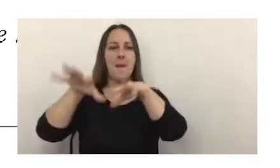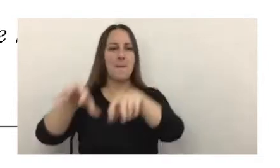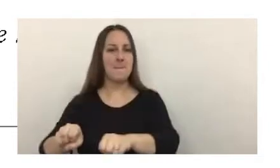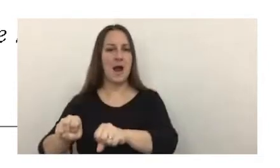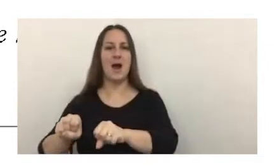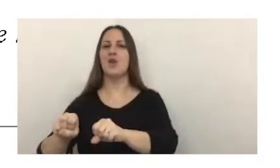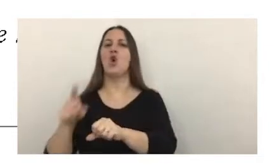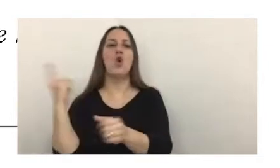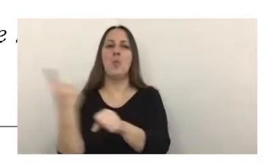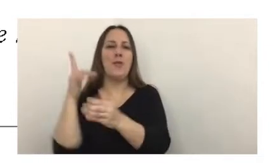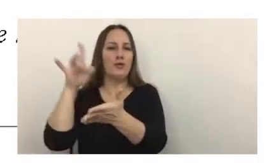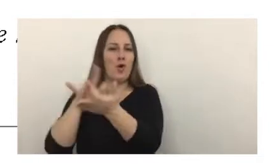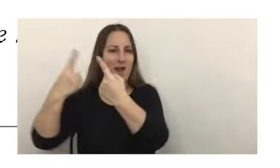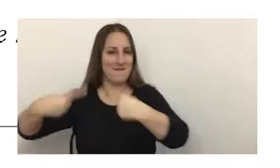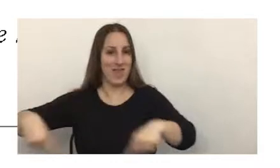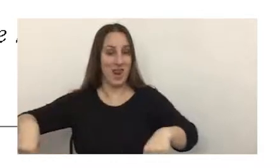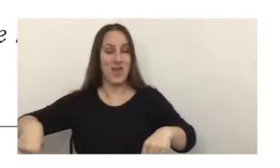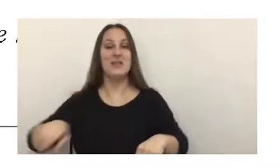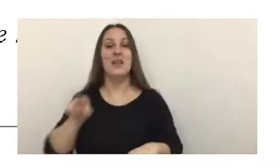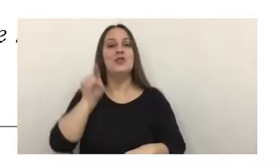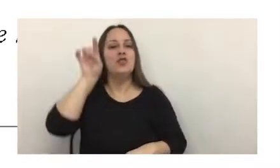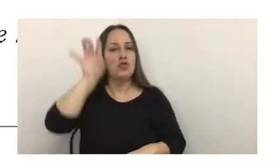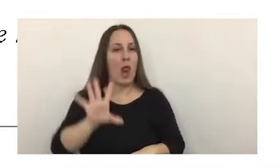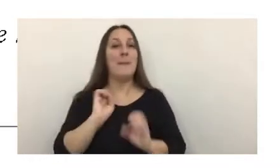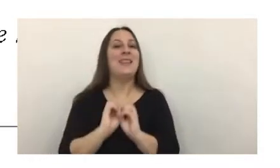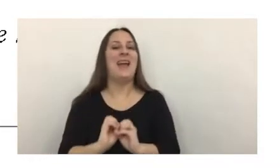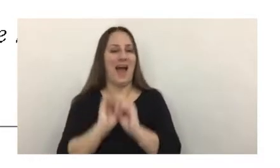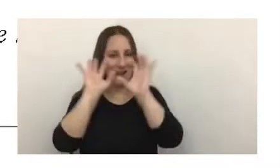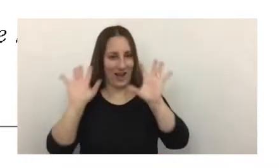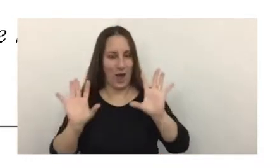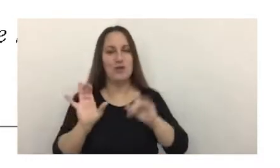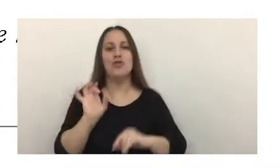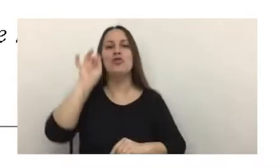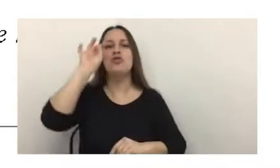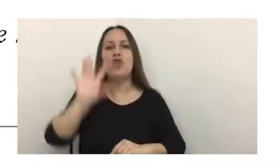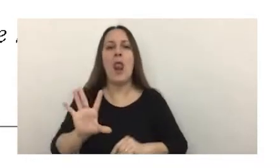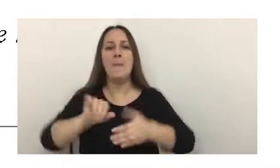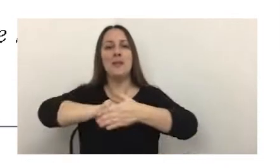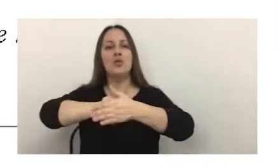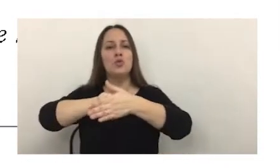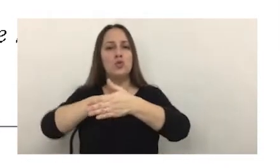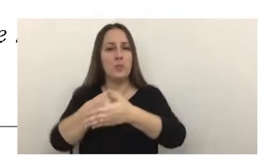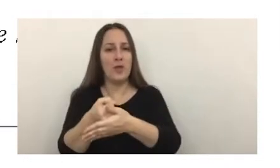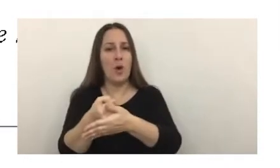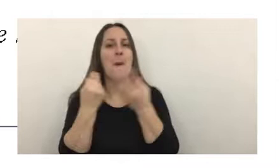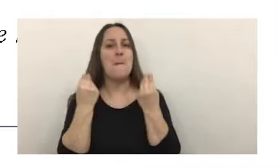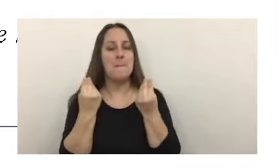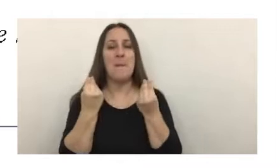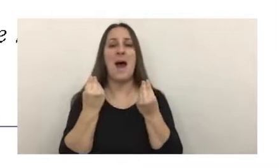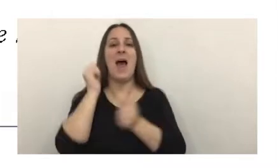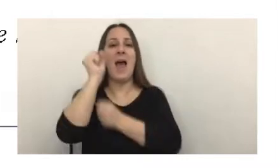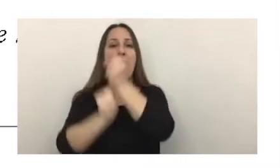inhibición general de bienes, solamente, y aclaro, solamente se han suspendido para aquellas